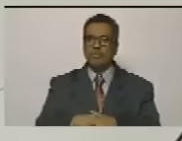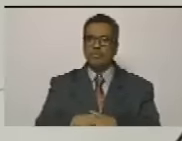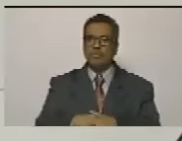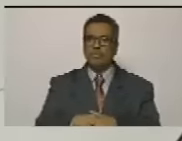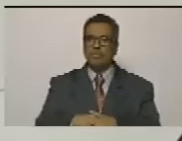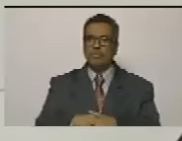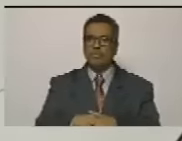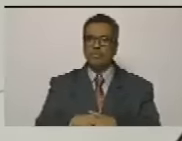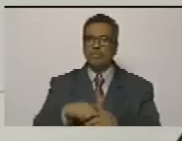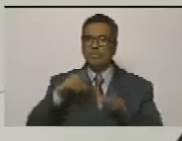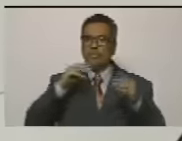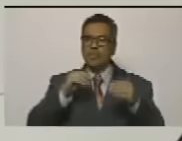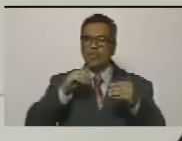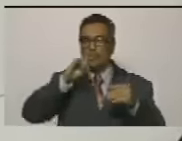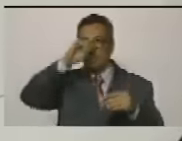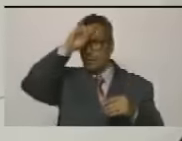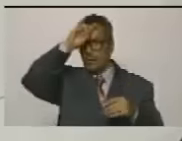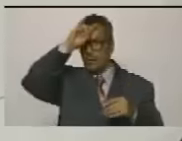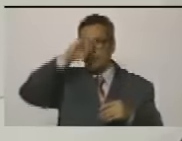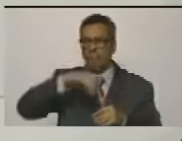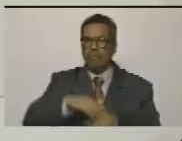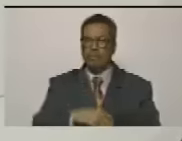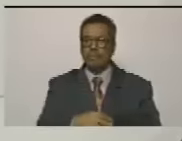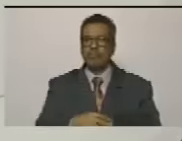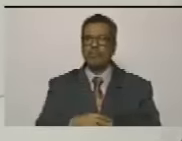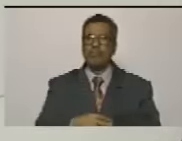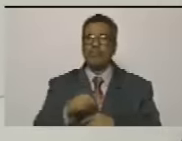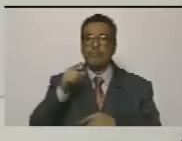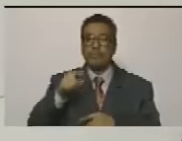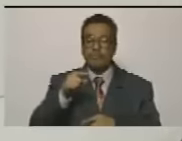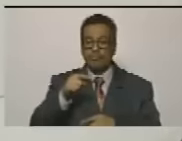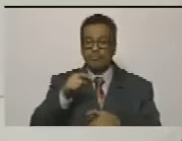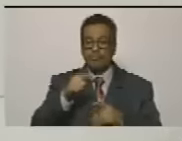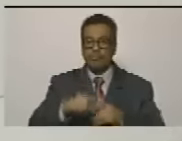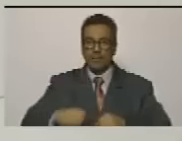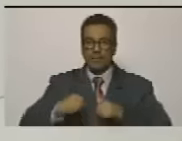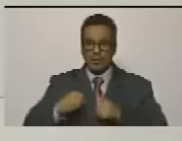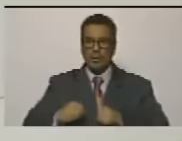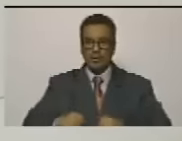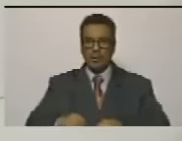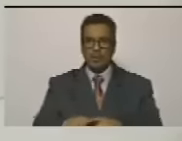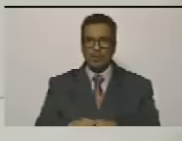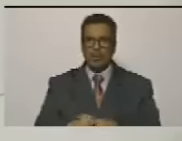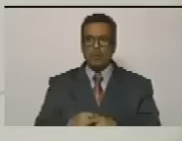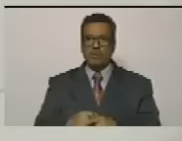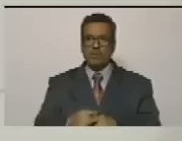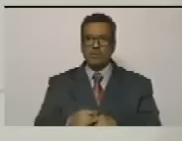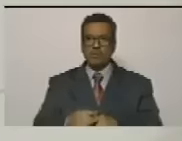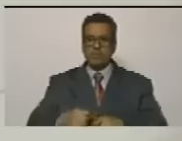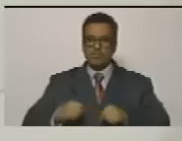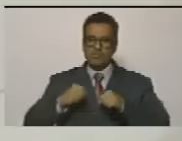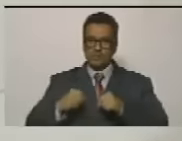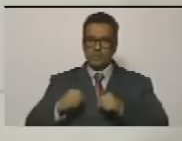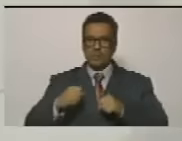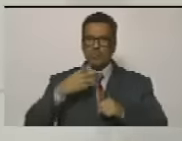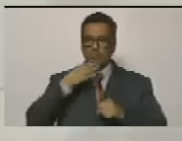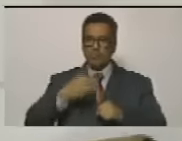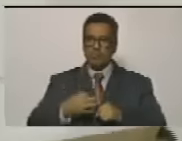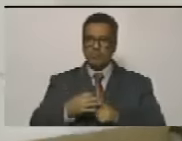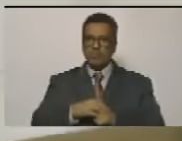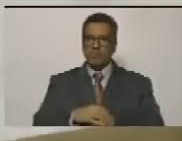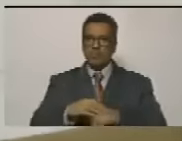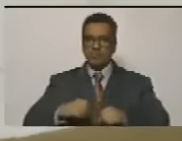si hay que hablar hasta con el diablo manteniendo la posición de firmeza la posición de decencia